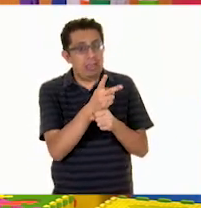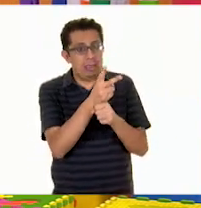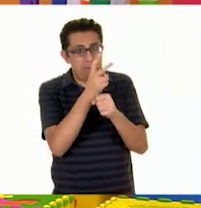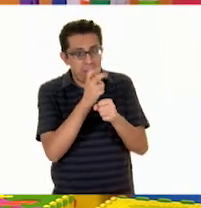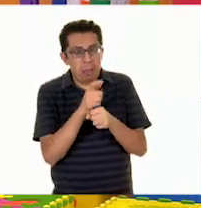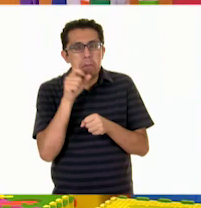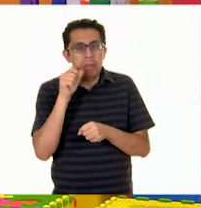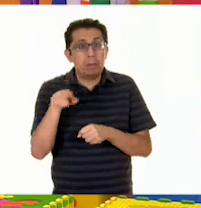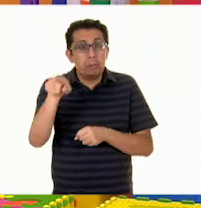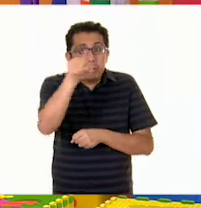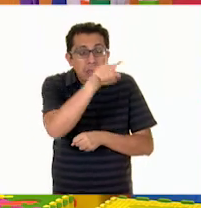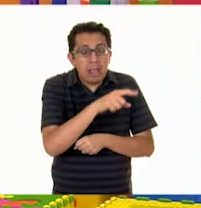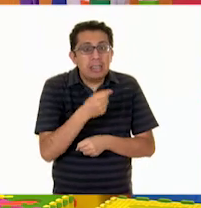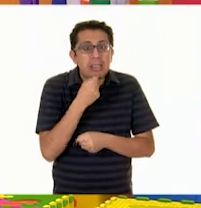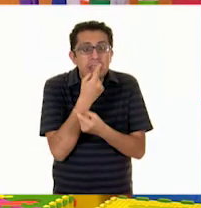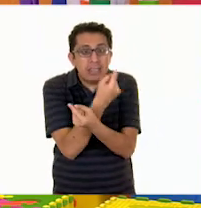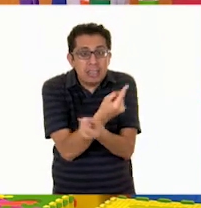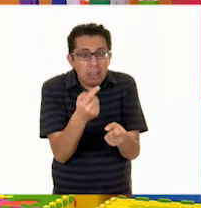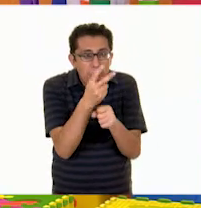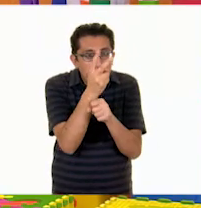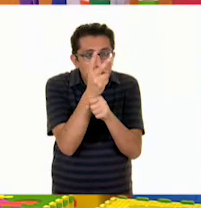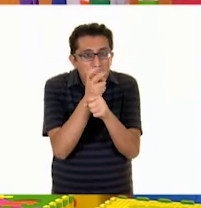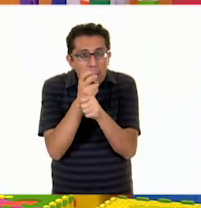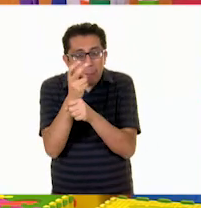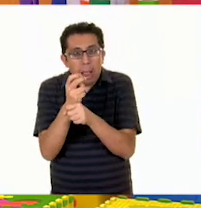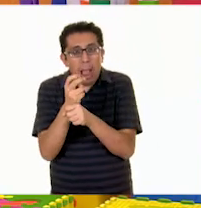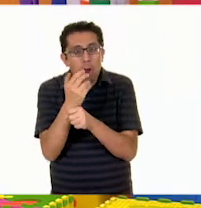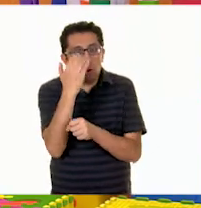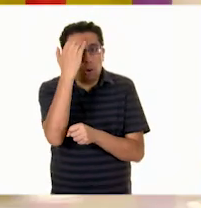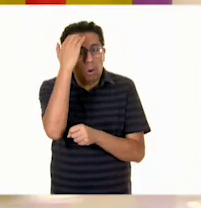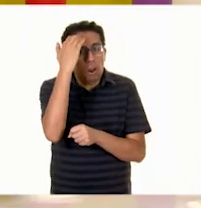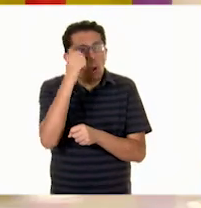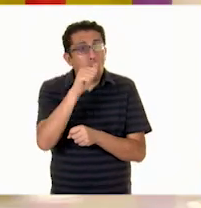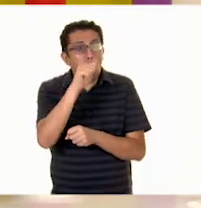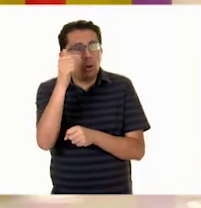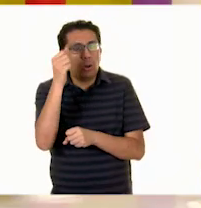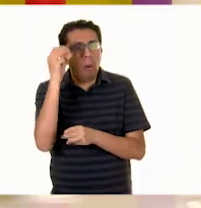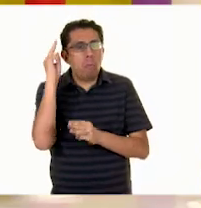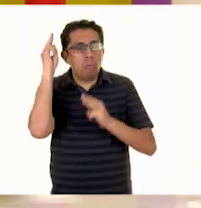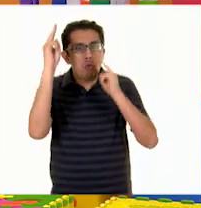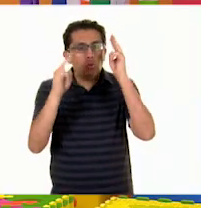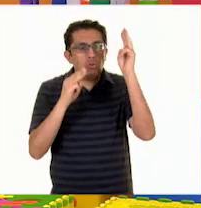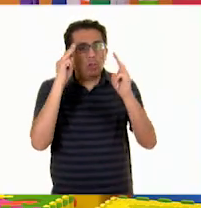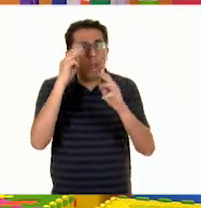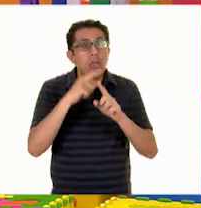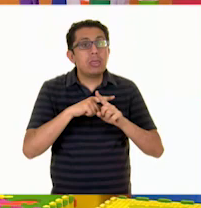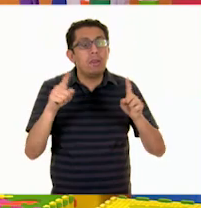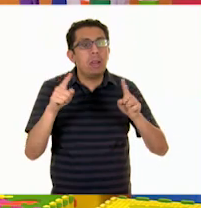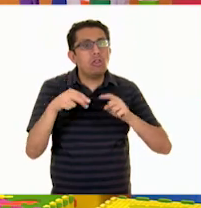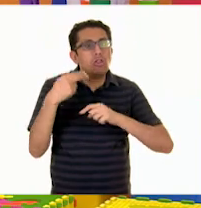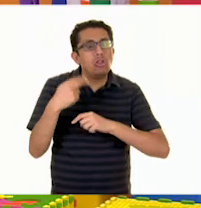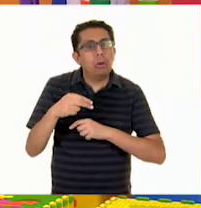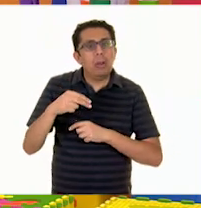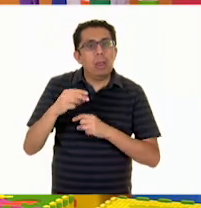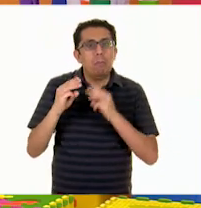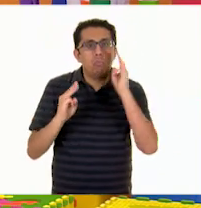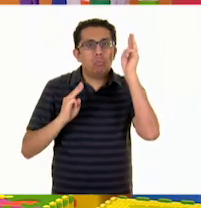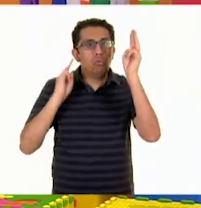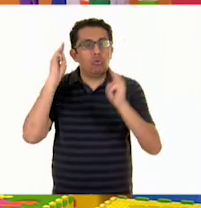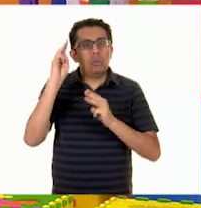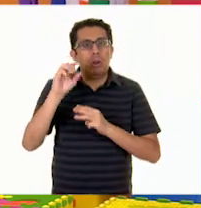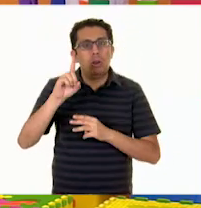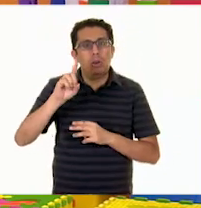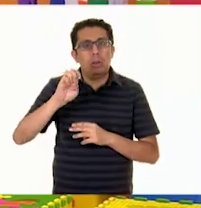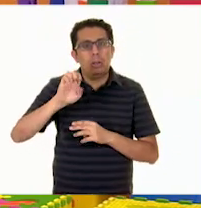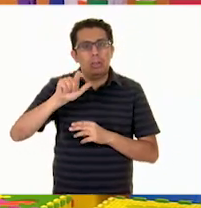están viendo desde sus casas a conocer un museo diferente. Se llama el Museo del Carmen. Fíjate, el